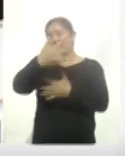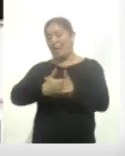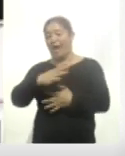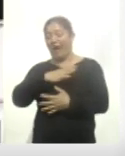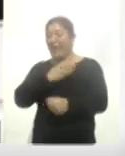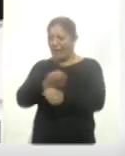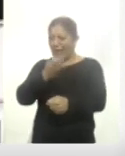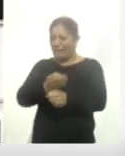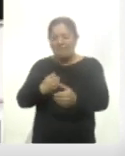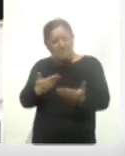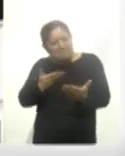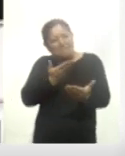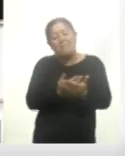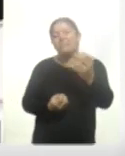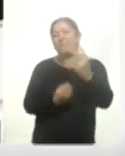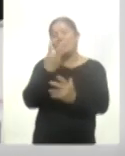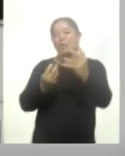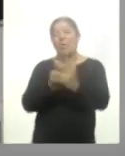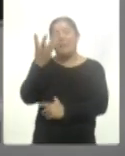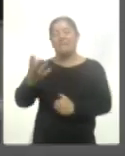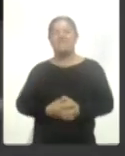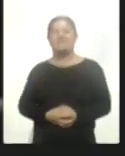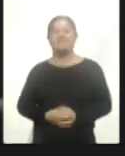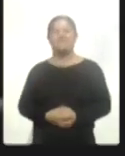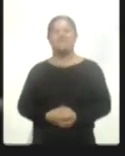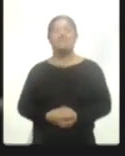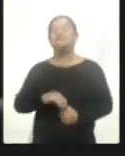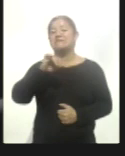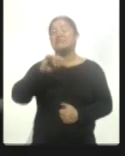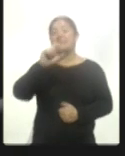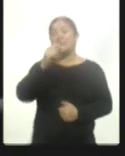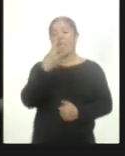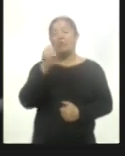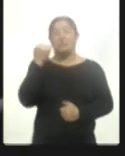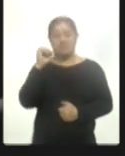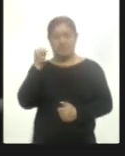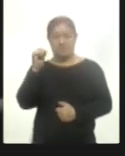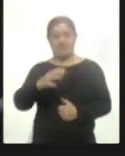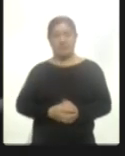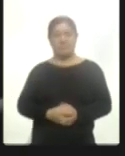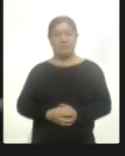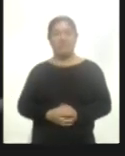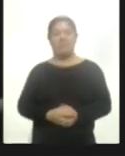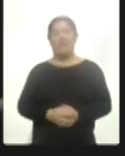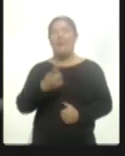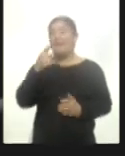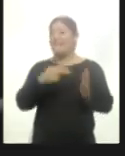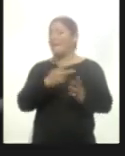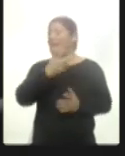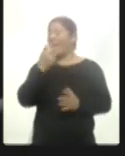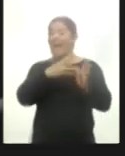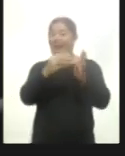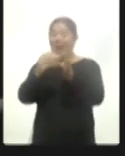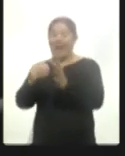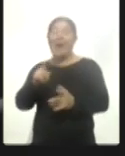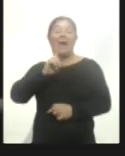proponiendo cosas nuevas. Pues miren, el 24 de septiembre estrenamos con 1,200 copias a nivel nacional, o sea que en